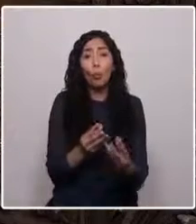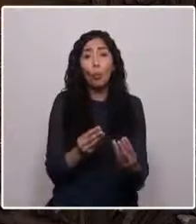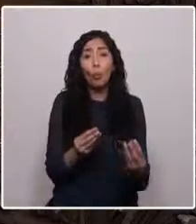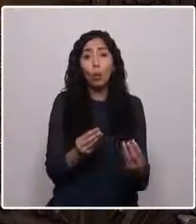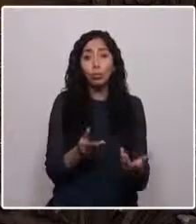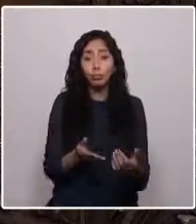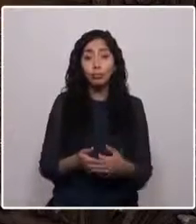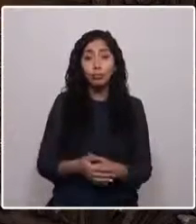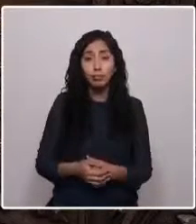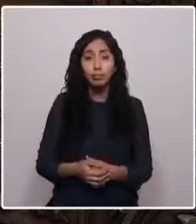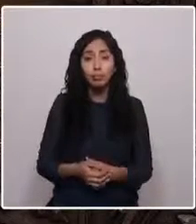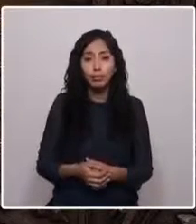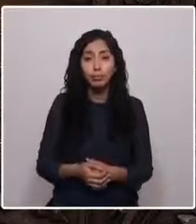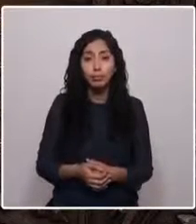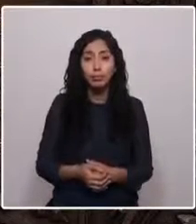tiempo.